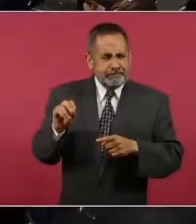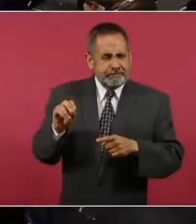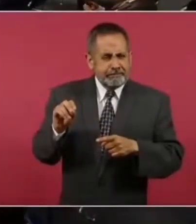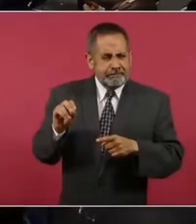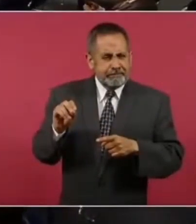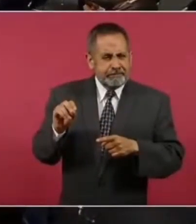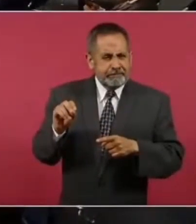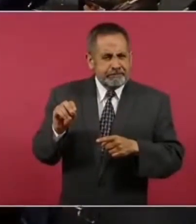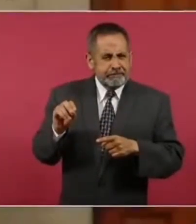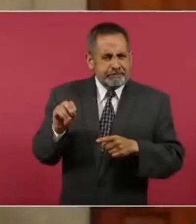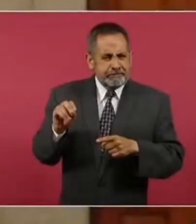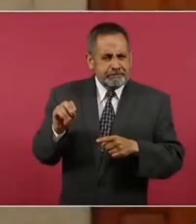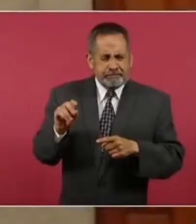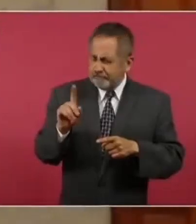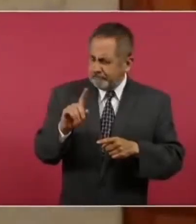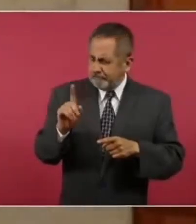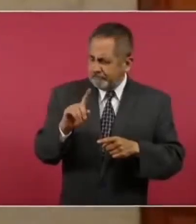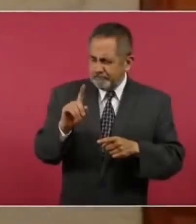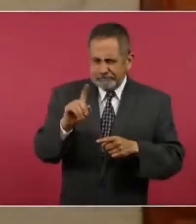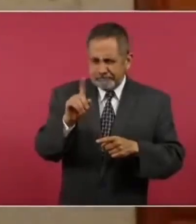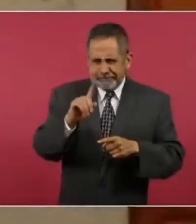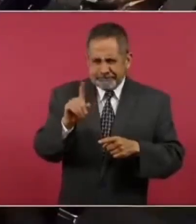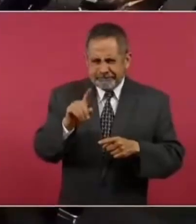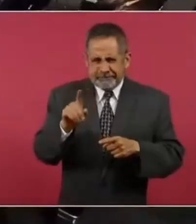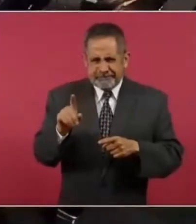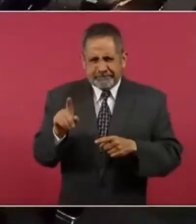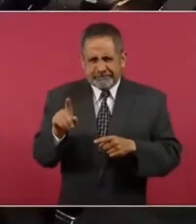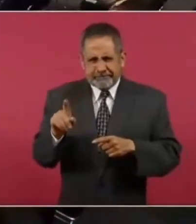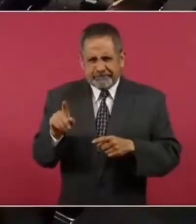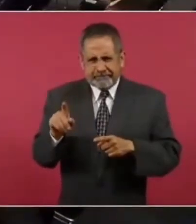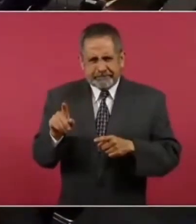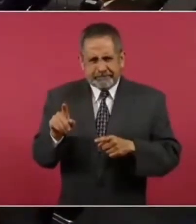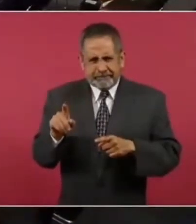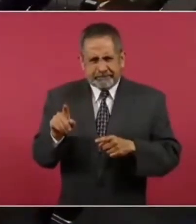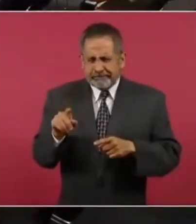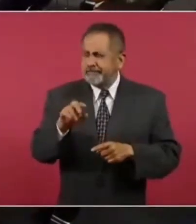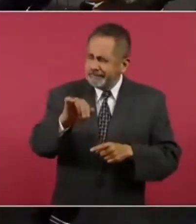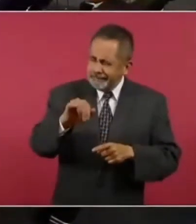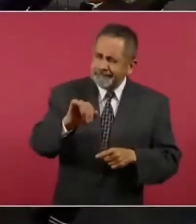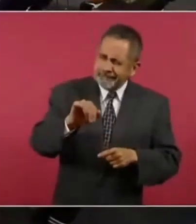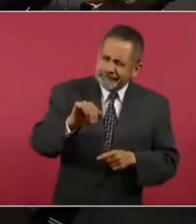Salmerón. No. ¿Eh? Sí.